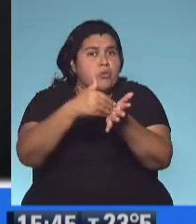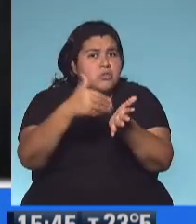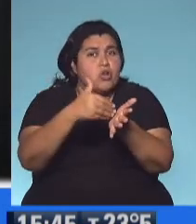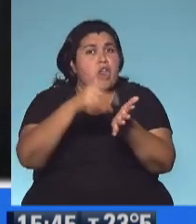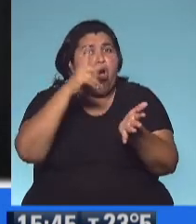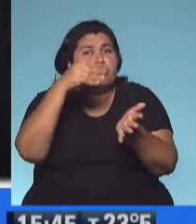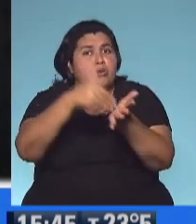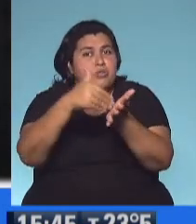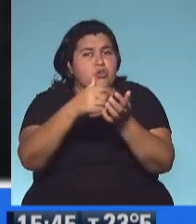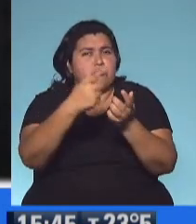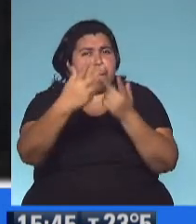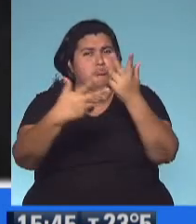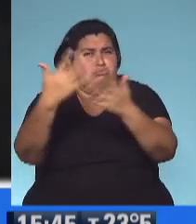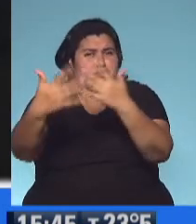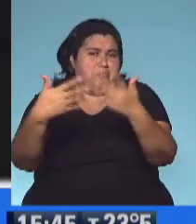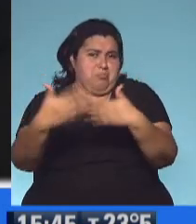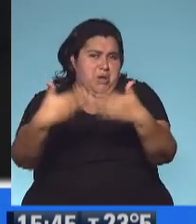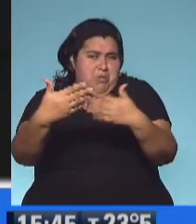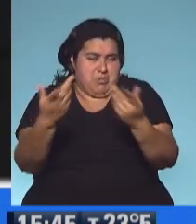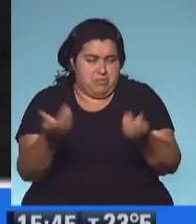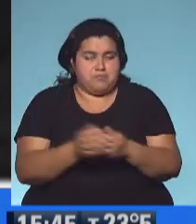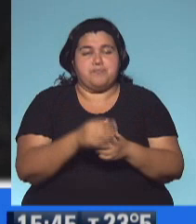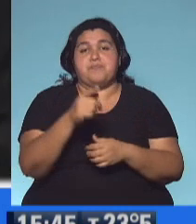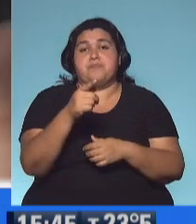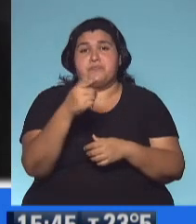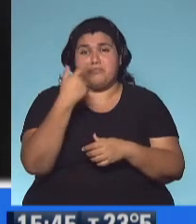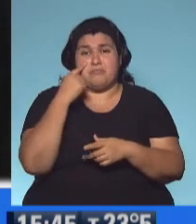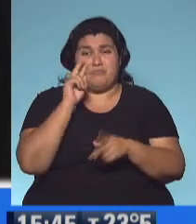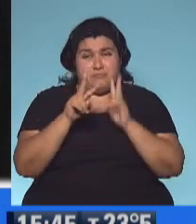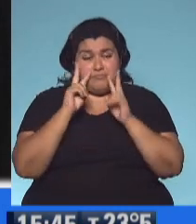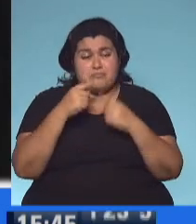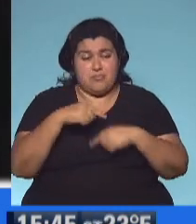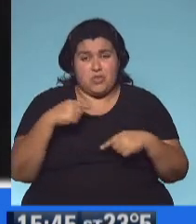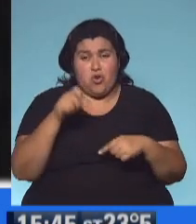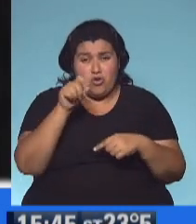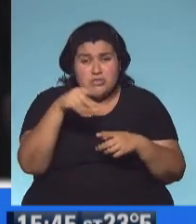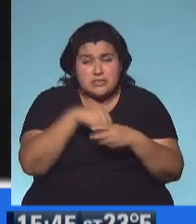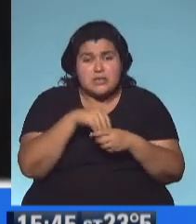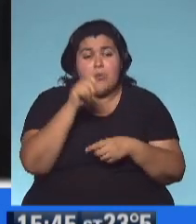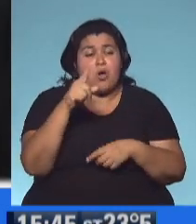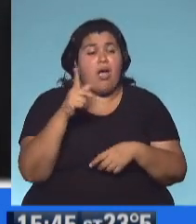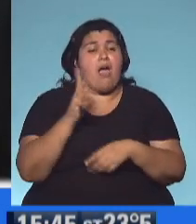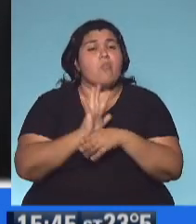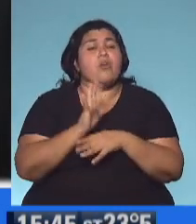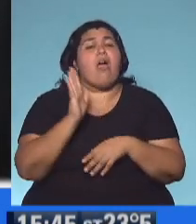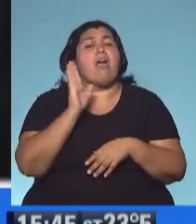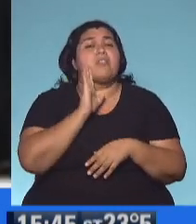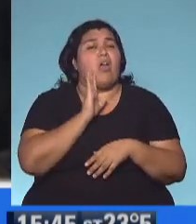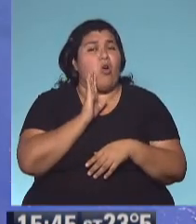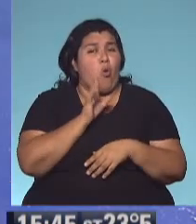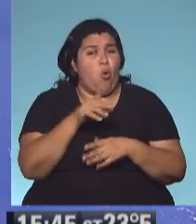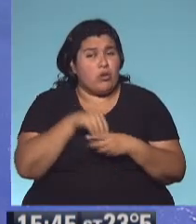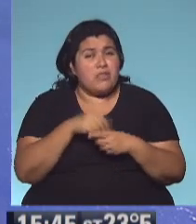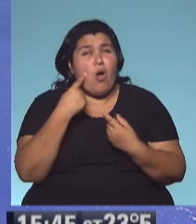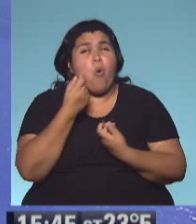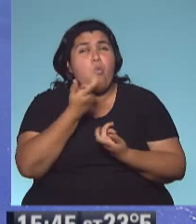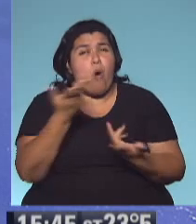esa es la cuenta que pueden hacer. Con lo cual, yo estaba mirando también la población de Estados Unidos. Bueno, ¿cuánto tiempo debería tardar?